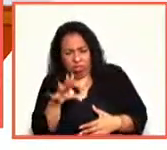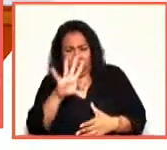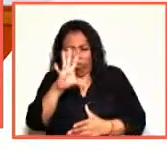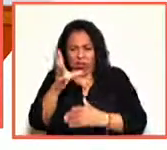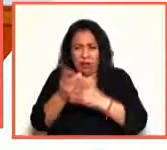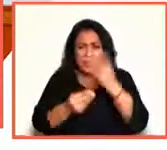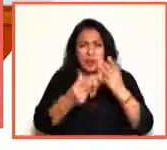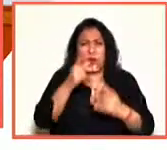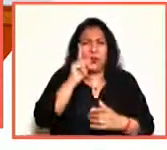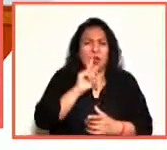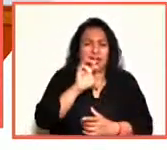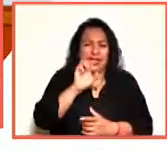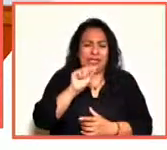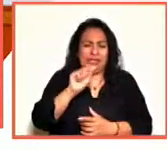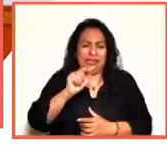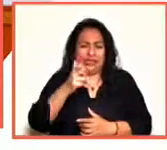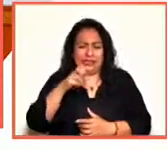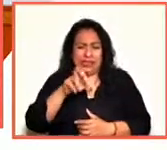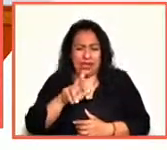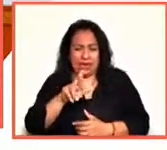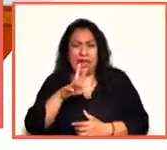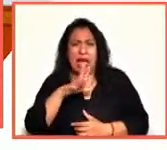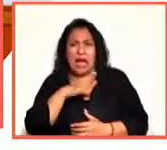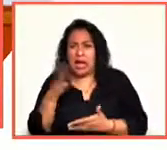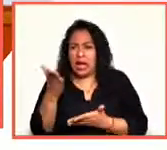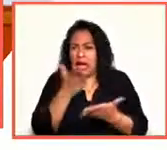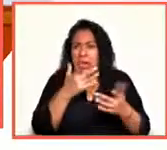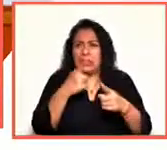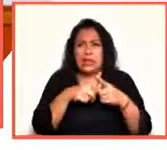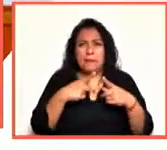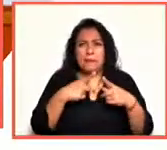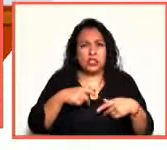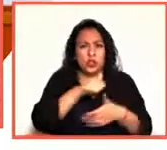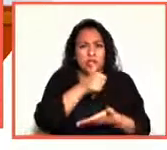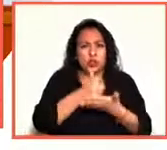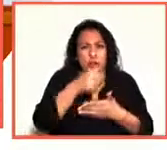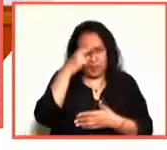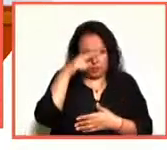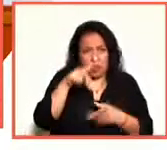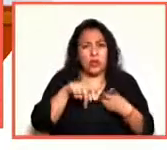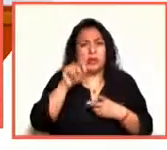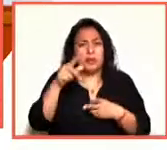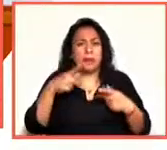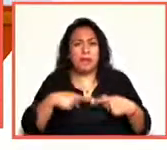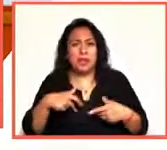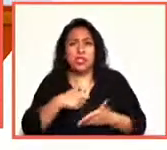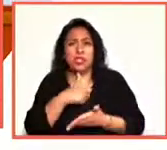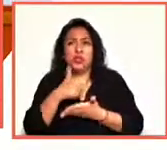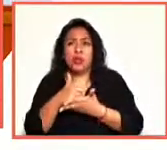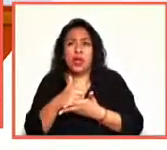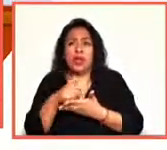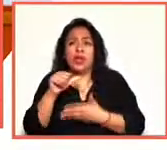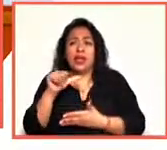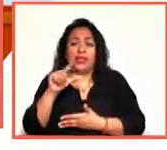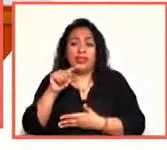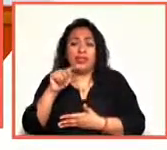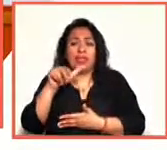genera una interacción entre actores de la Ciudad de México y actores de la ciudad de Atenas, en Grecia.